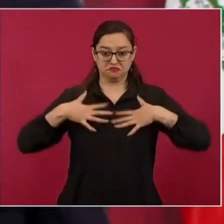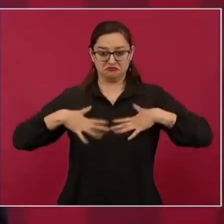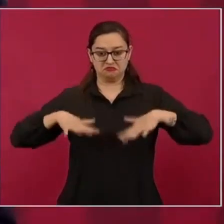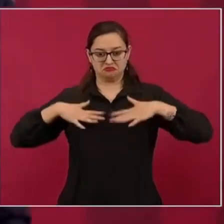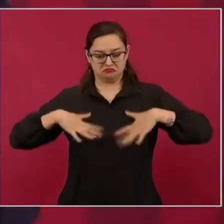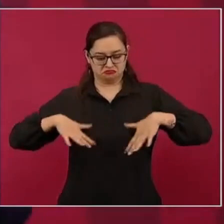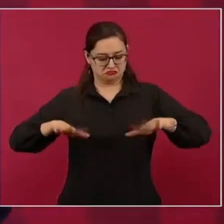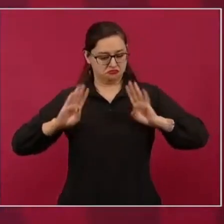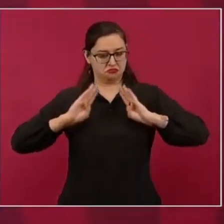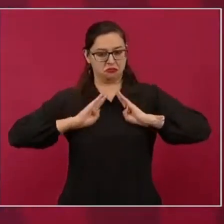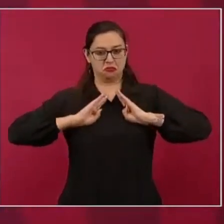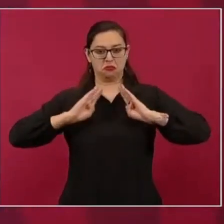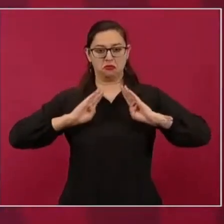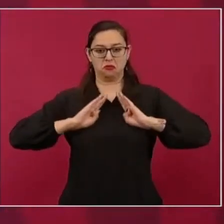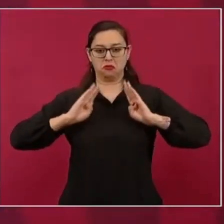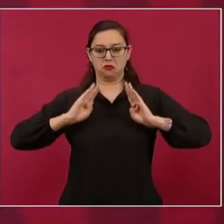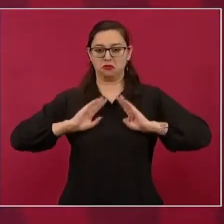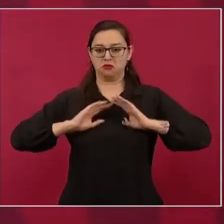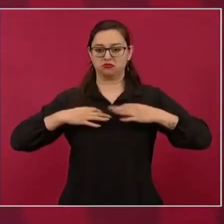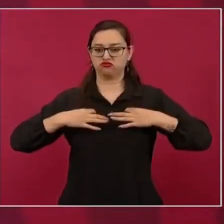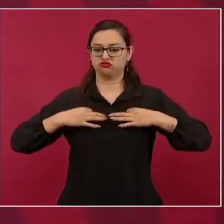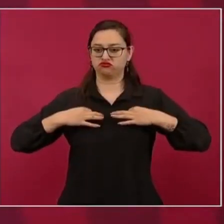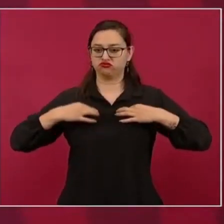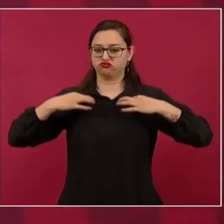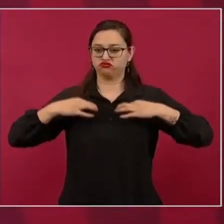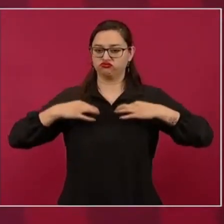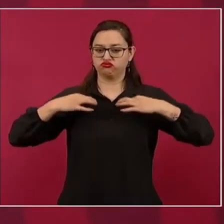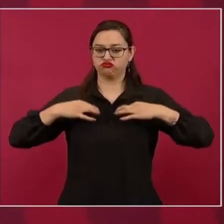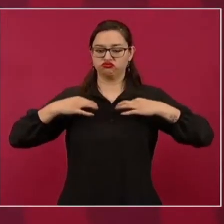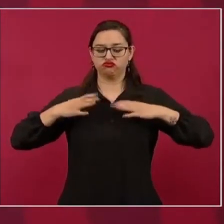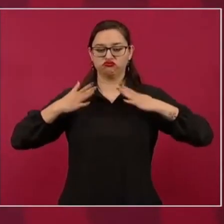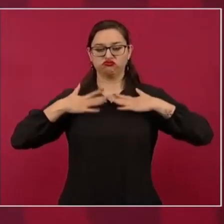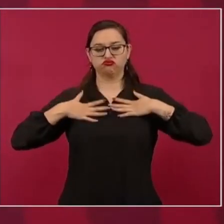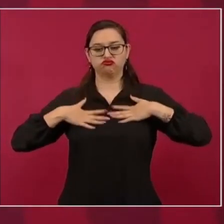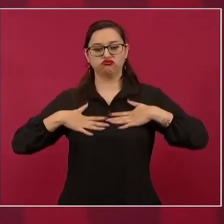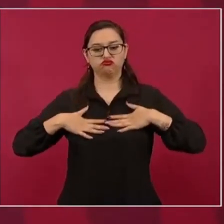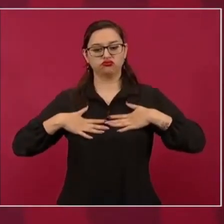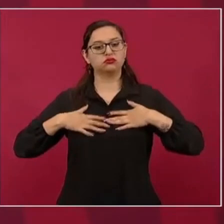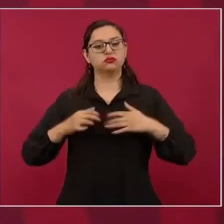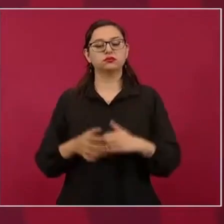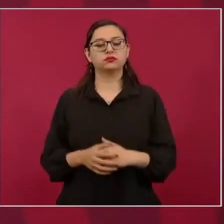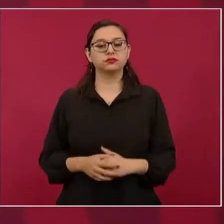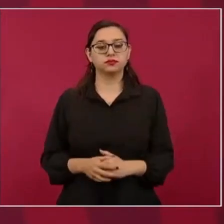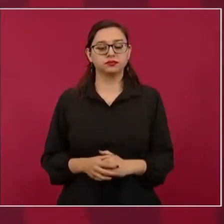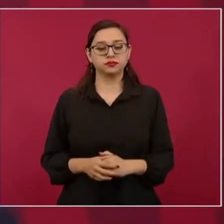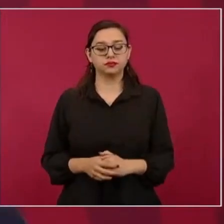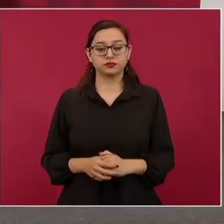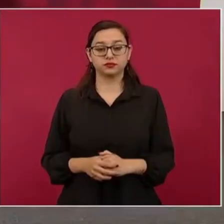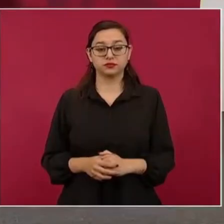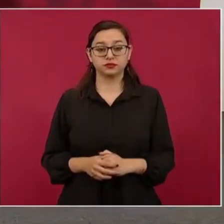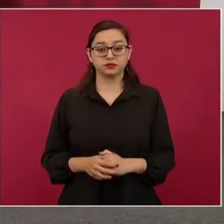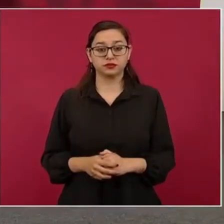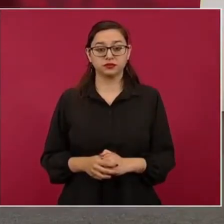militar, una